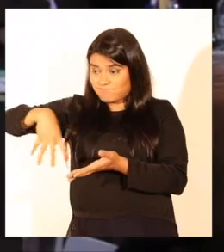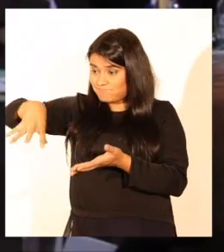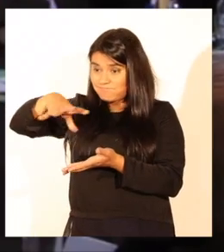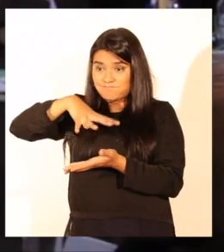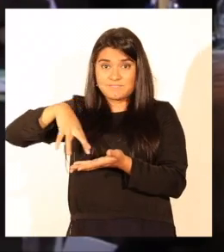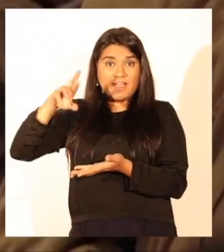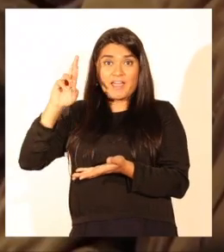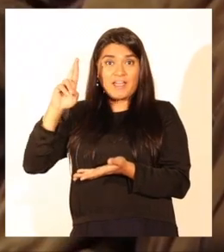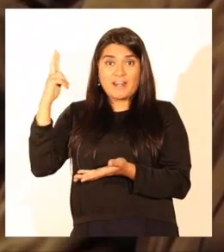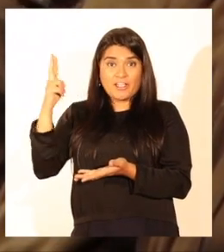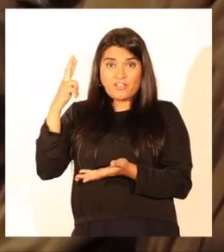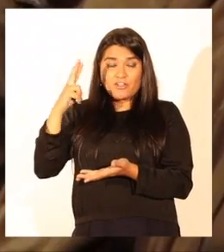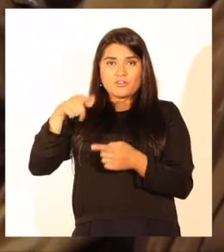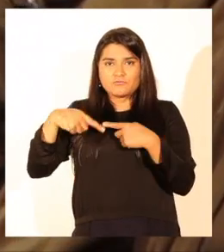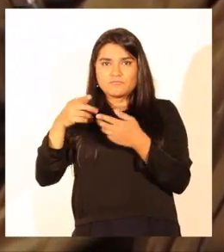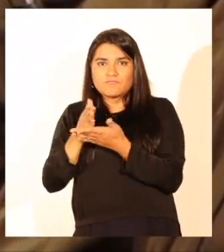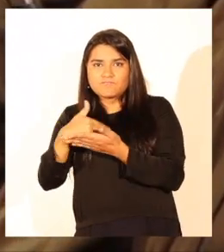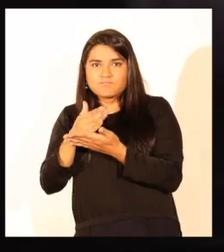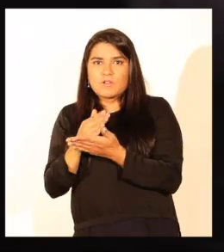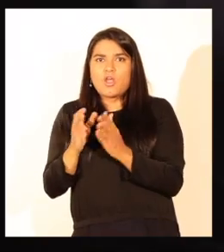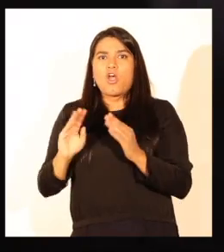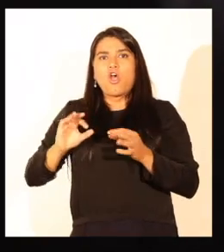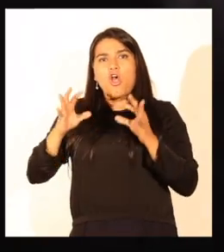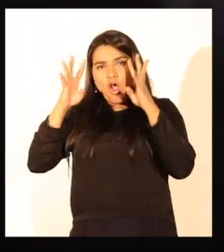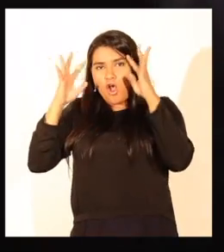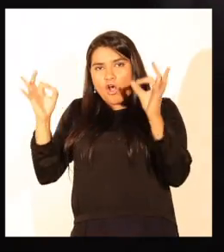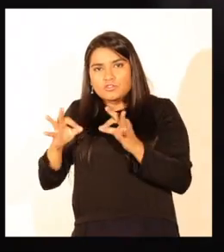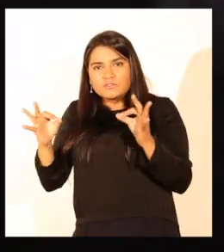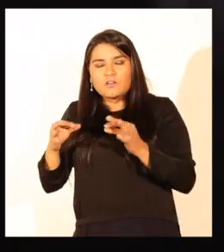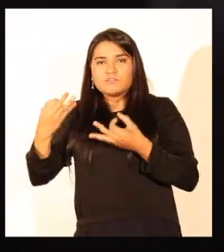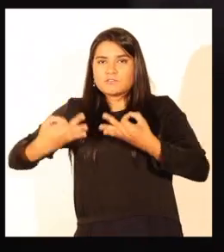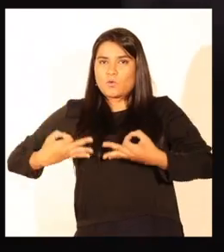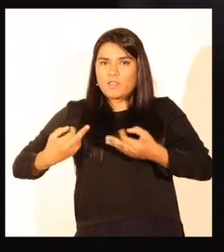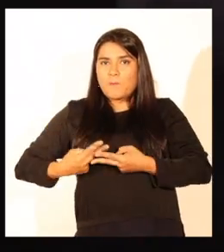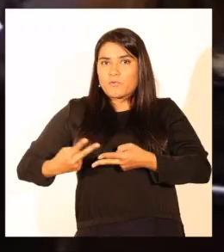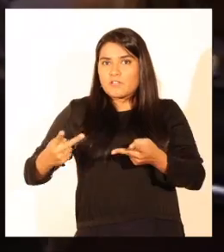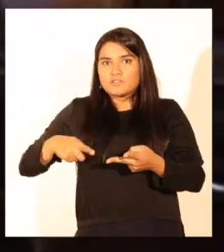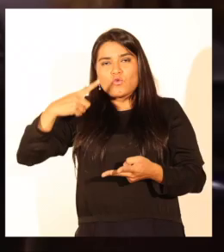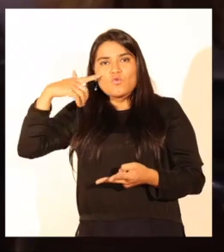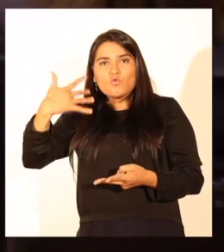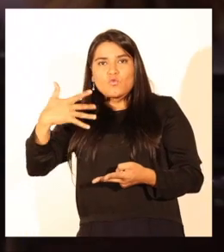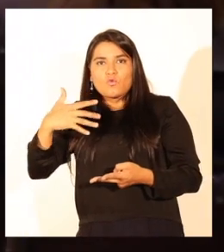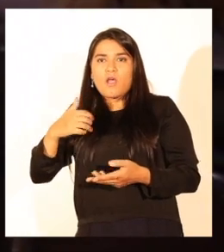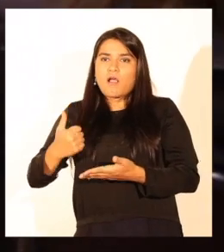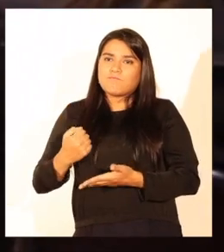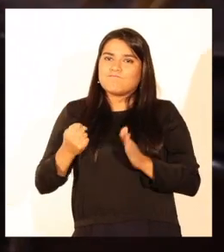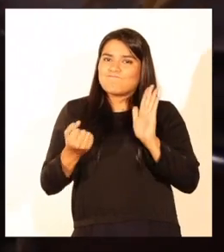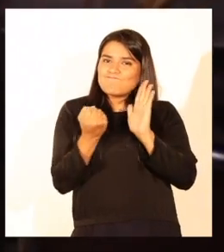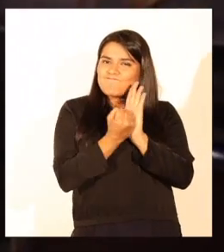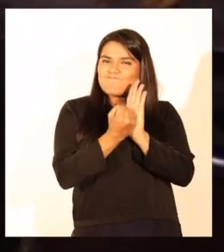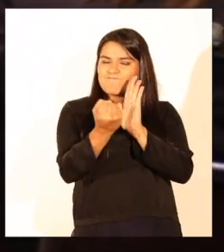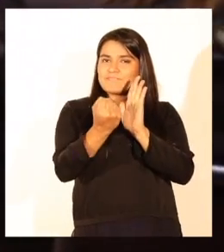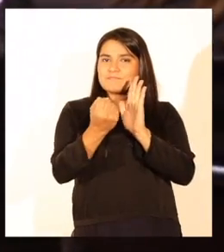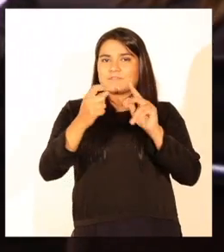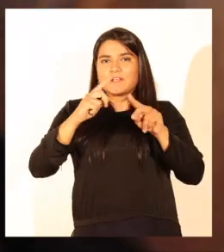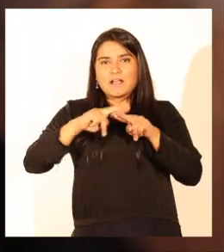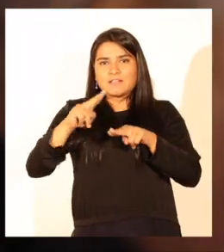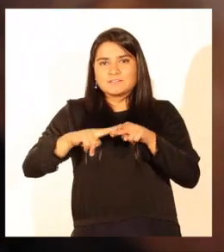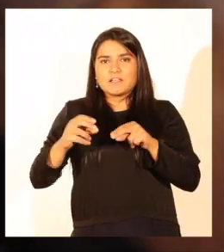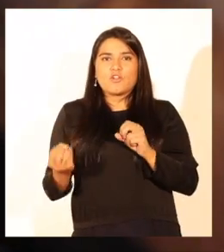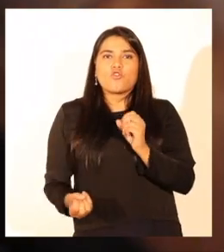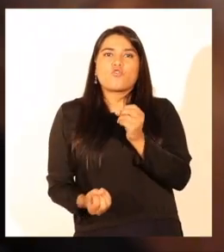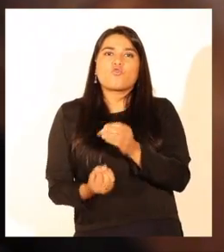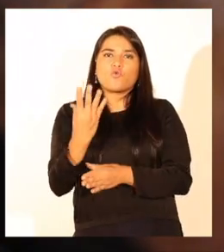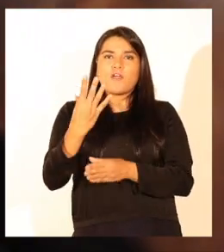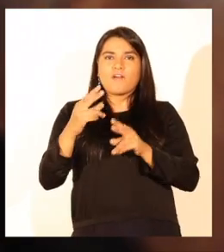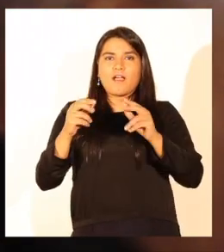región en constituir el Consejo Comunal de Seguridad Pública. Este importante hito potencia y sella a la creación de